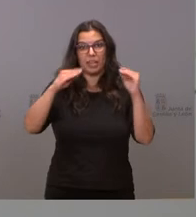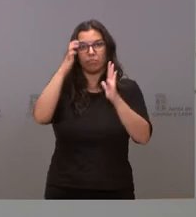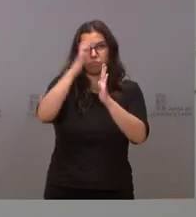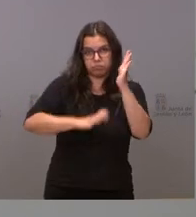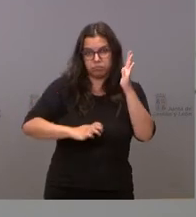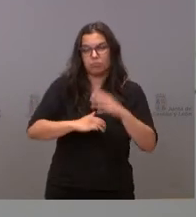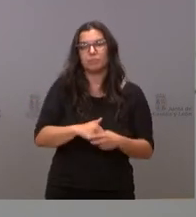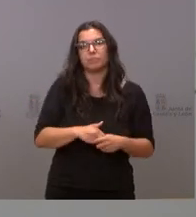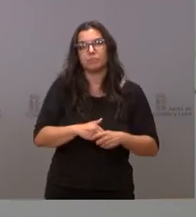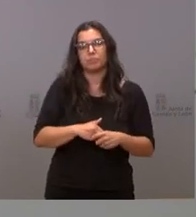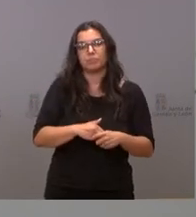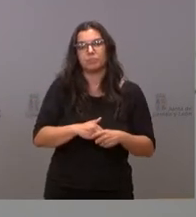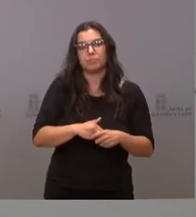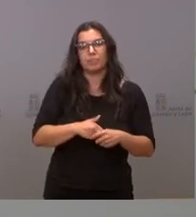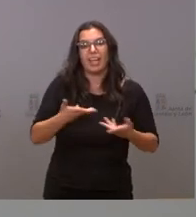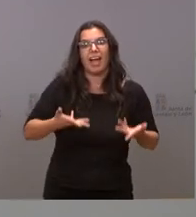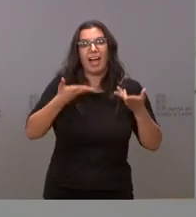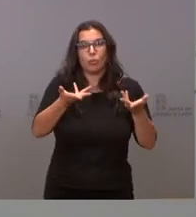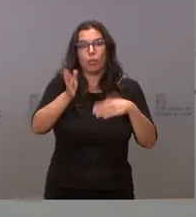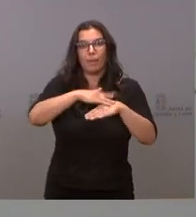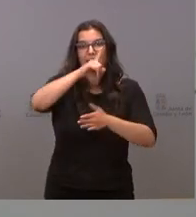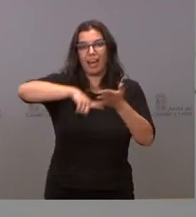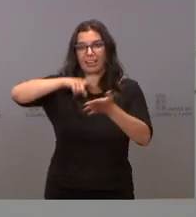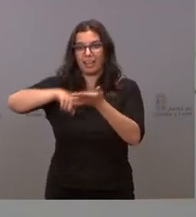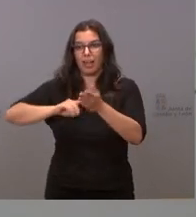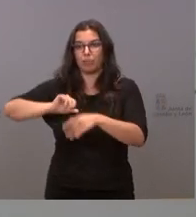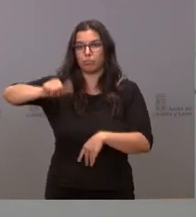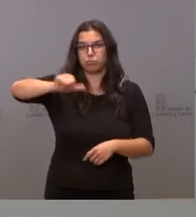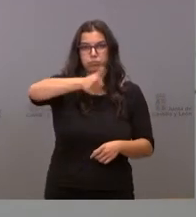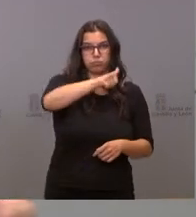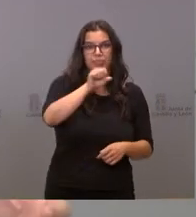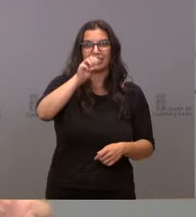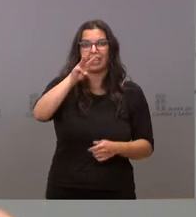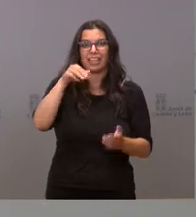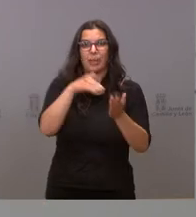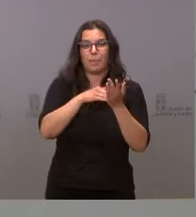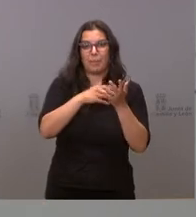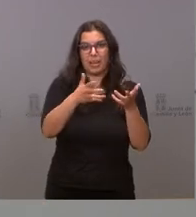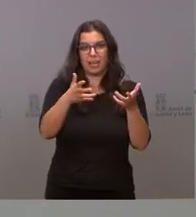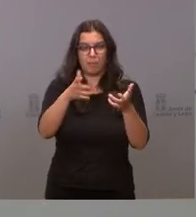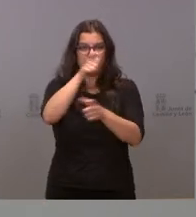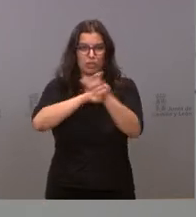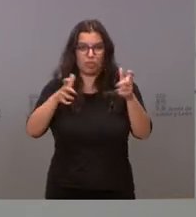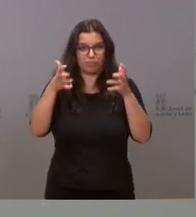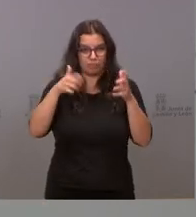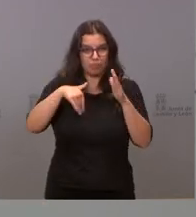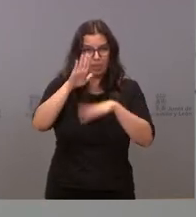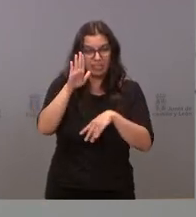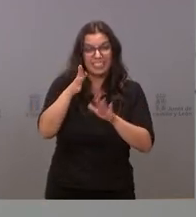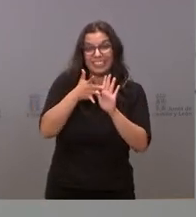Hemos dado ayudas de alquiler a más de 13.000 familias, beneficiarios. Estamos hablando,